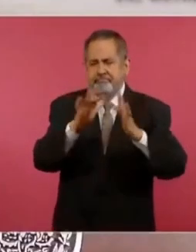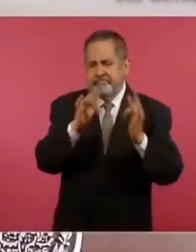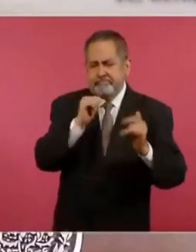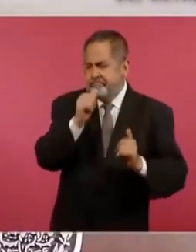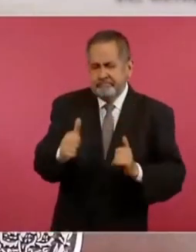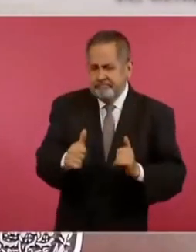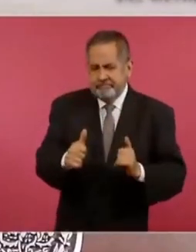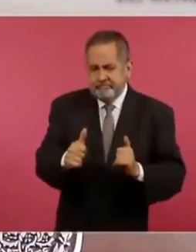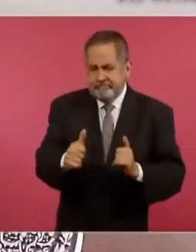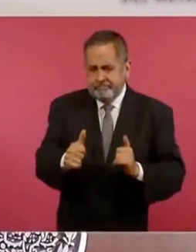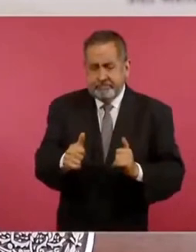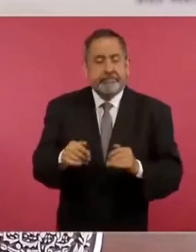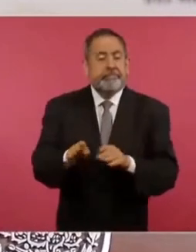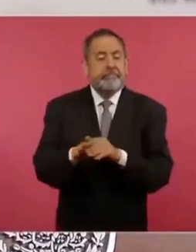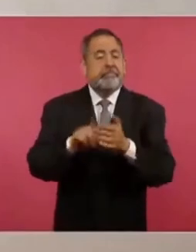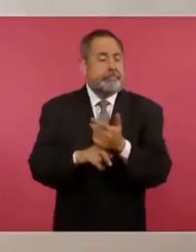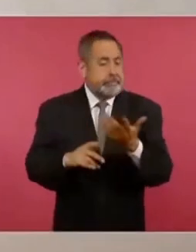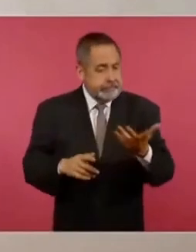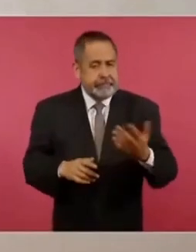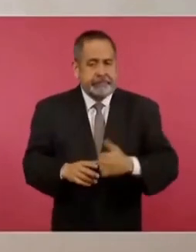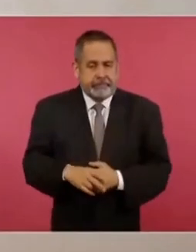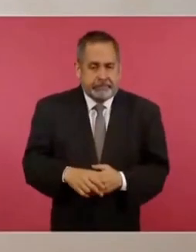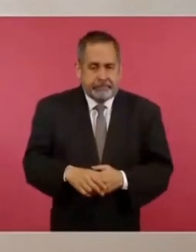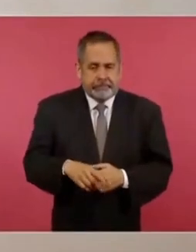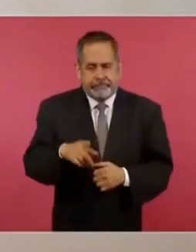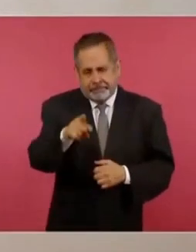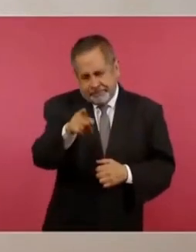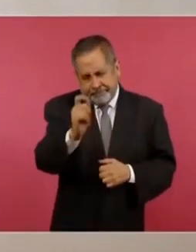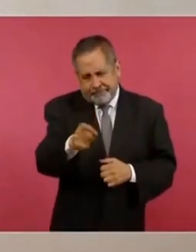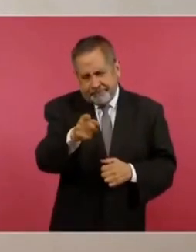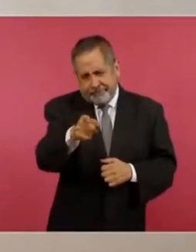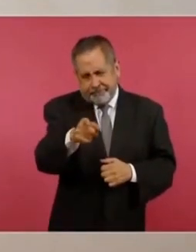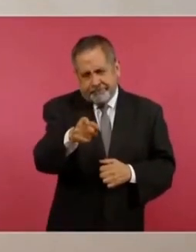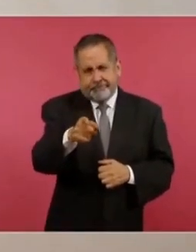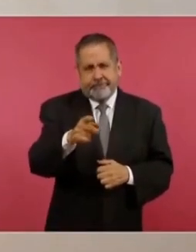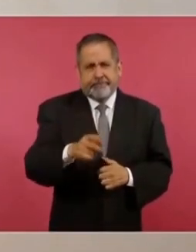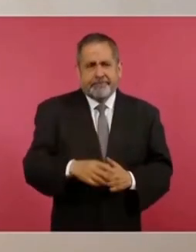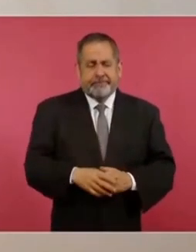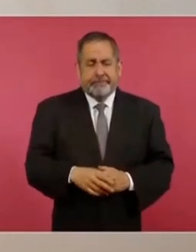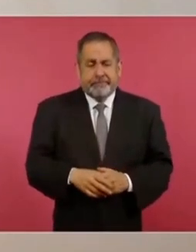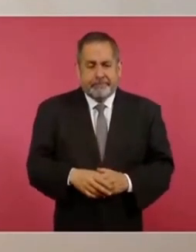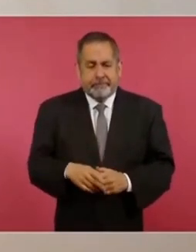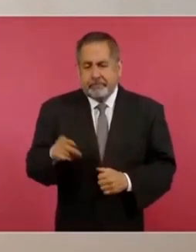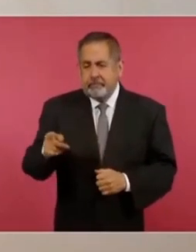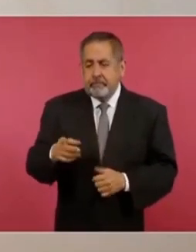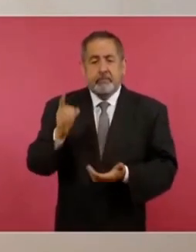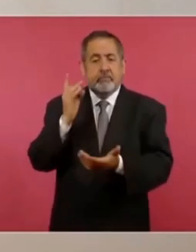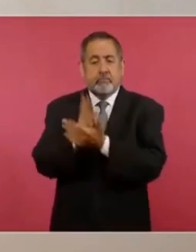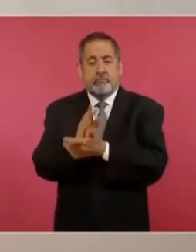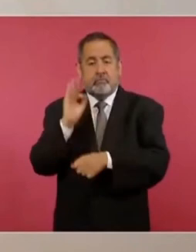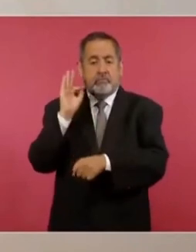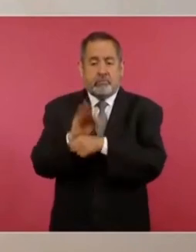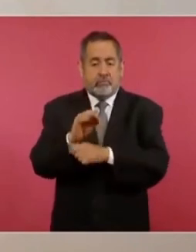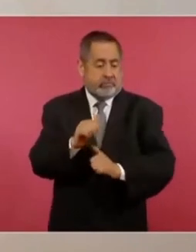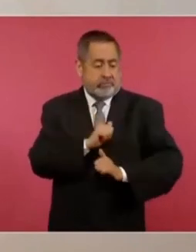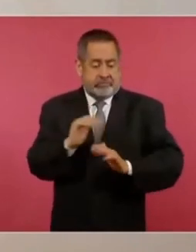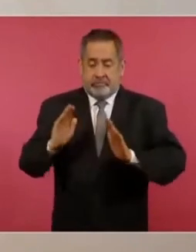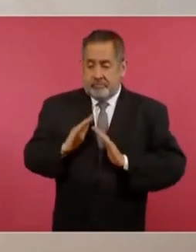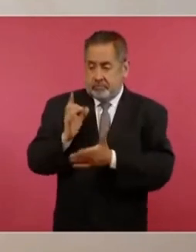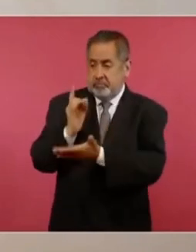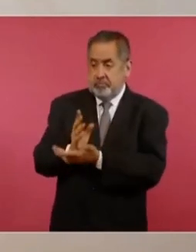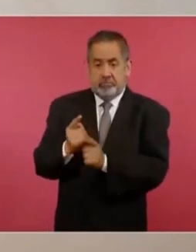Entonces, no necesariamente se defiende la patria con militares,